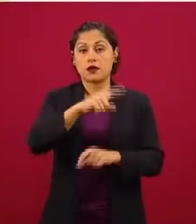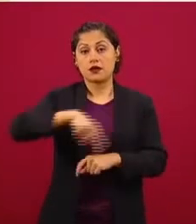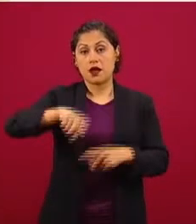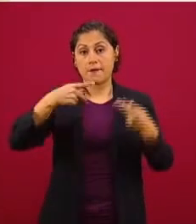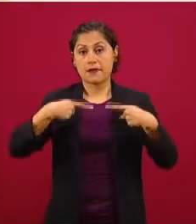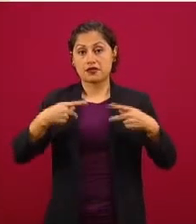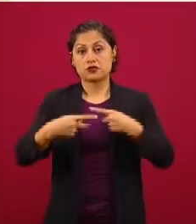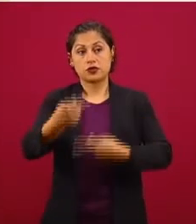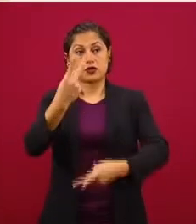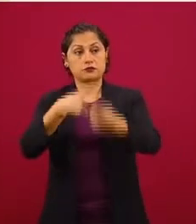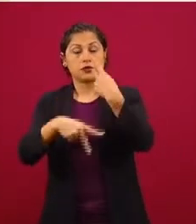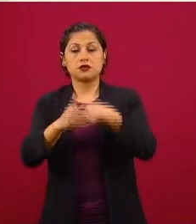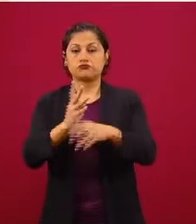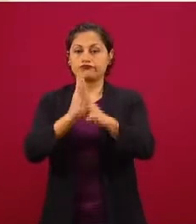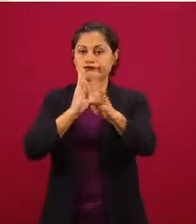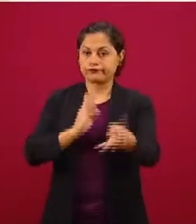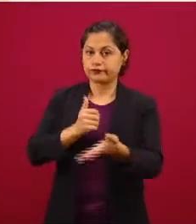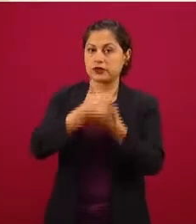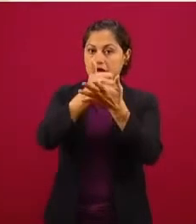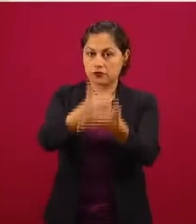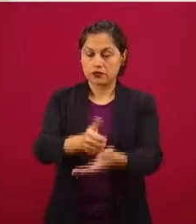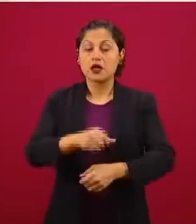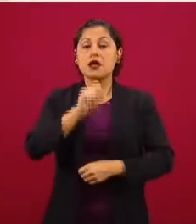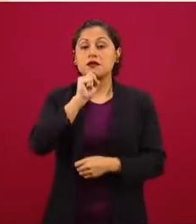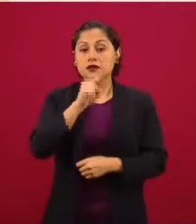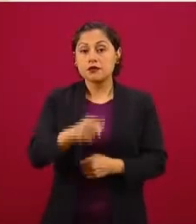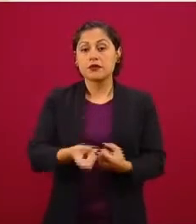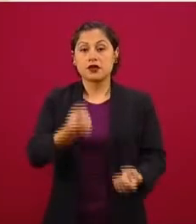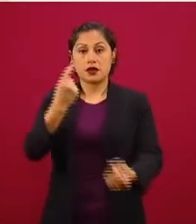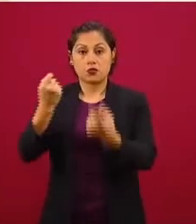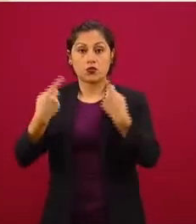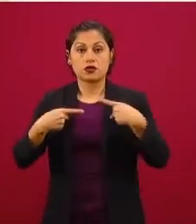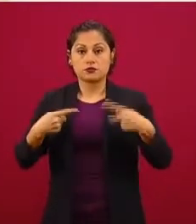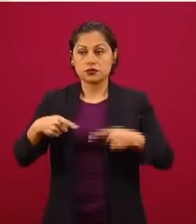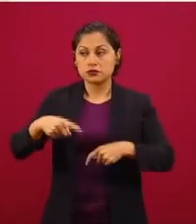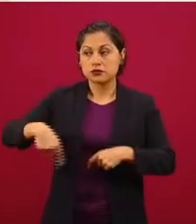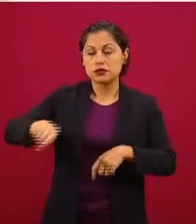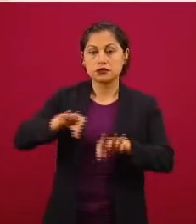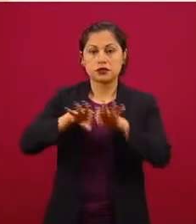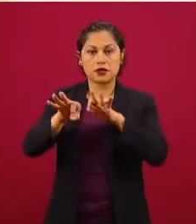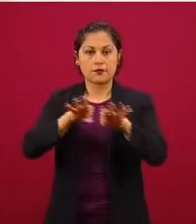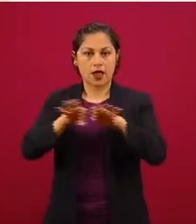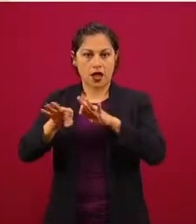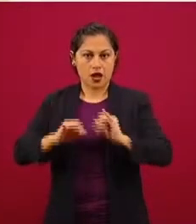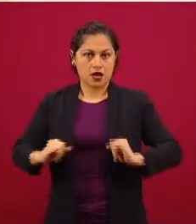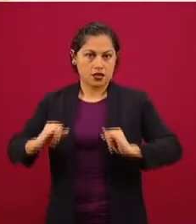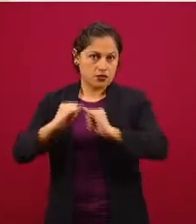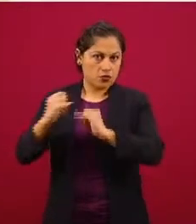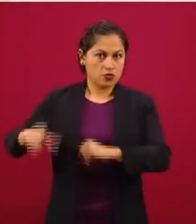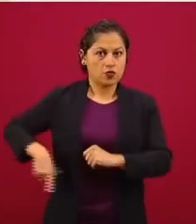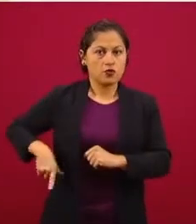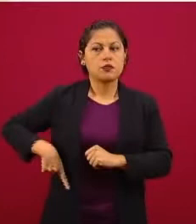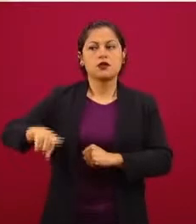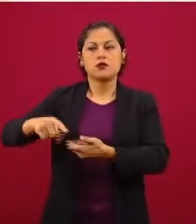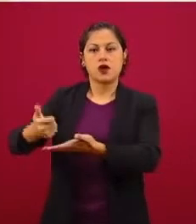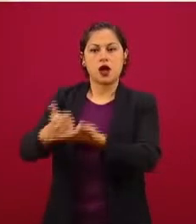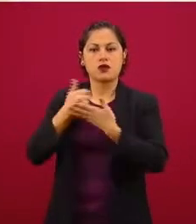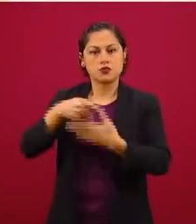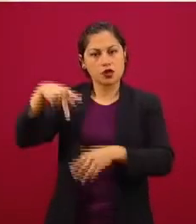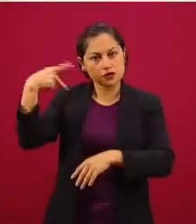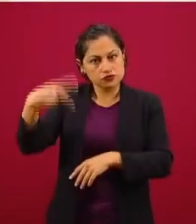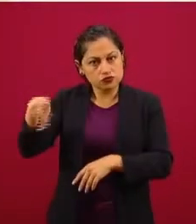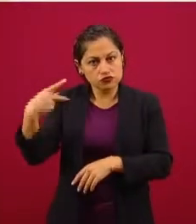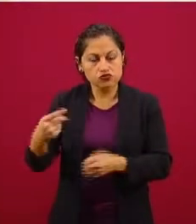dependencias que nos están ayudando con sus vehículos, con su personal para llegar y atender de mejor manera y más rápido